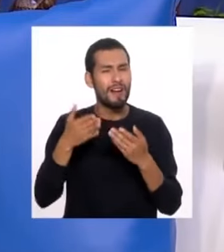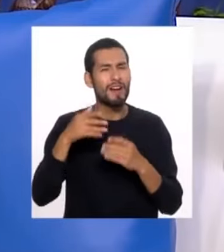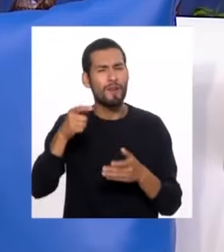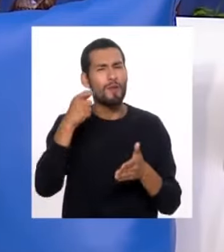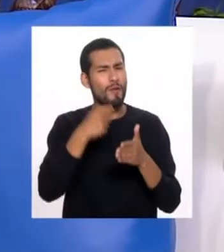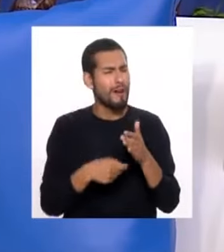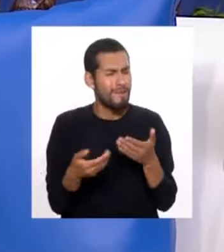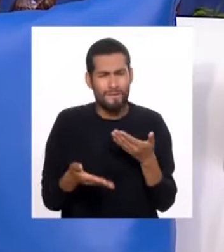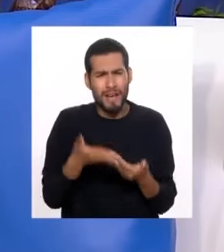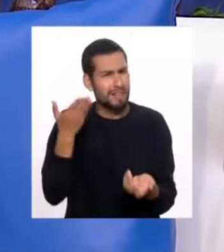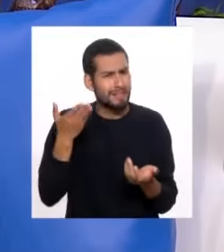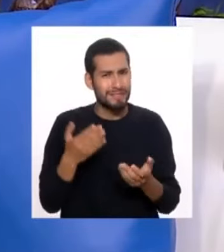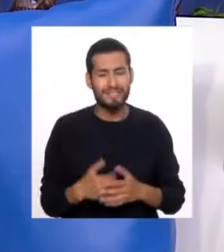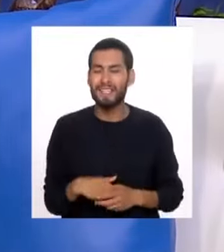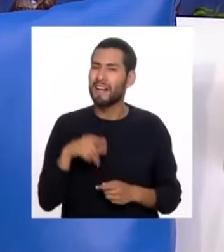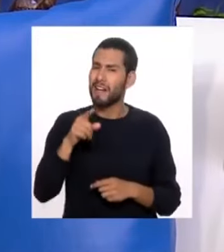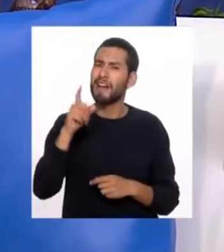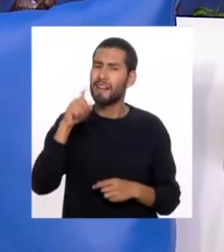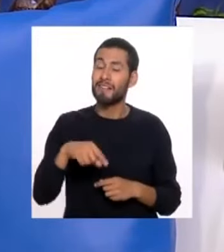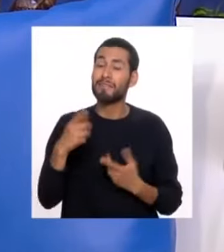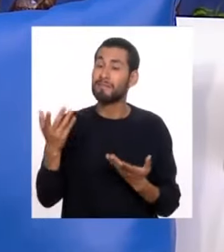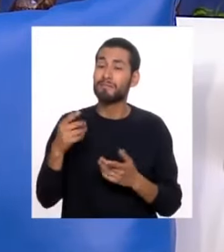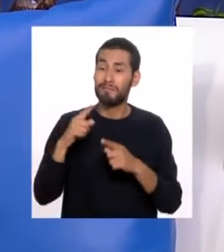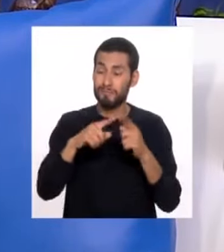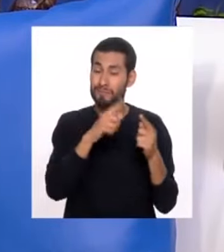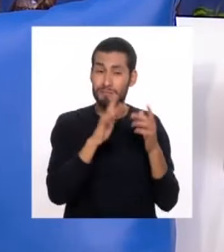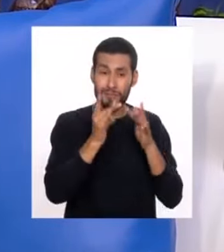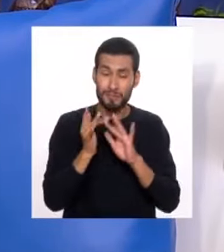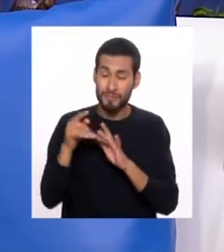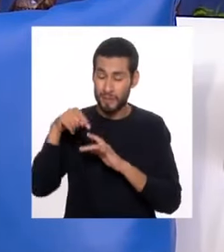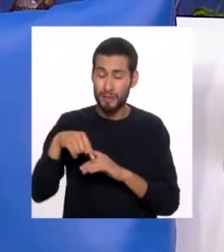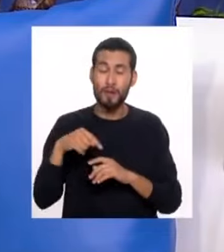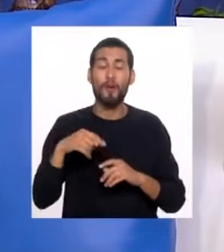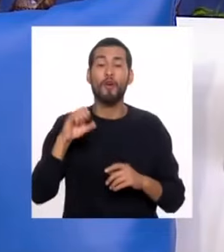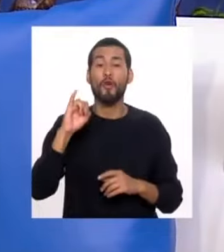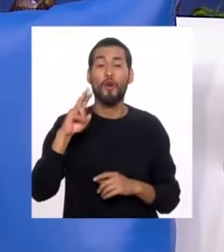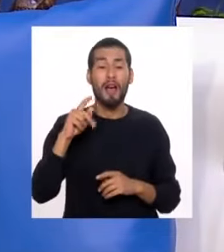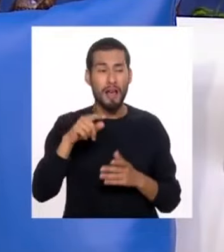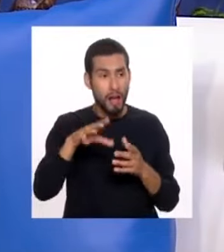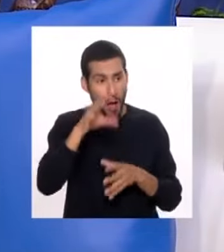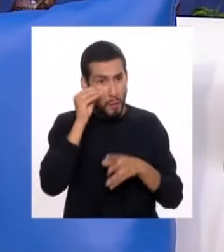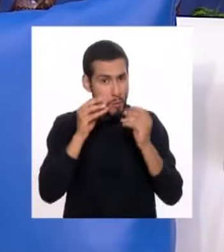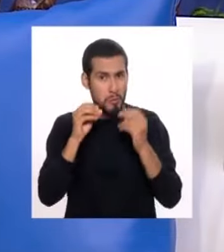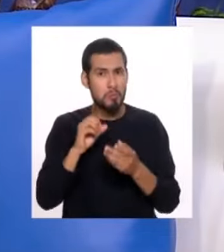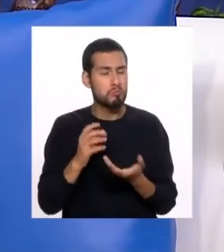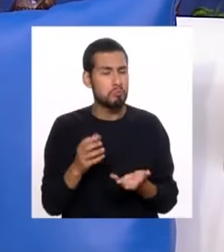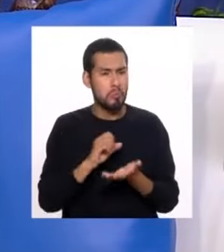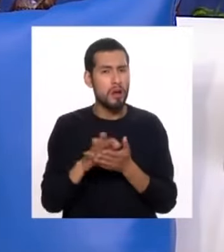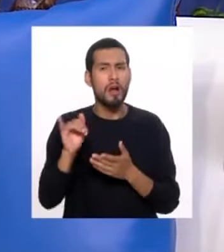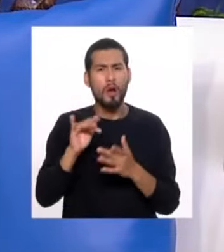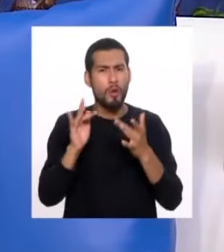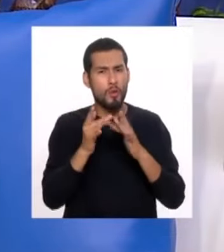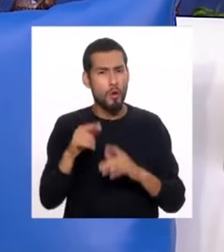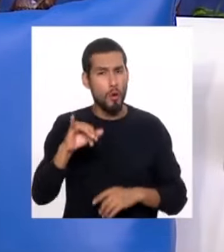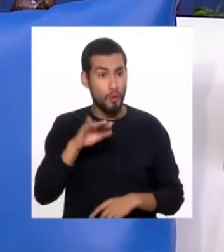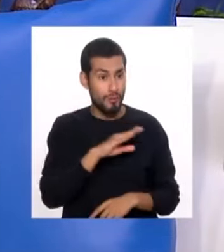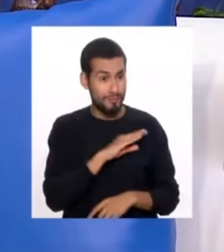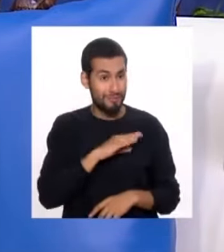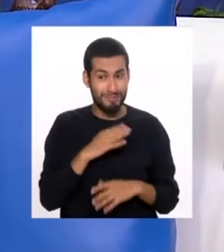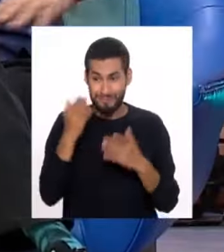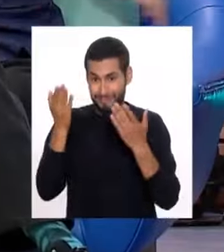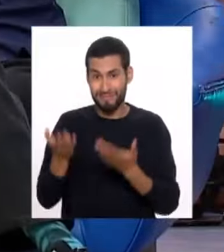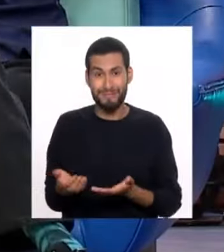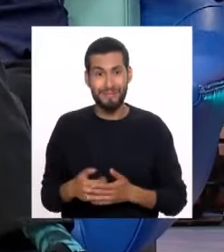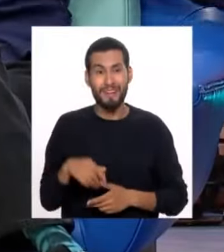muy fácil. Simplemente tiene que ingresar a los canales oficiales de ZUNAT y ahí aprender. Y también conectarse todos los jueves. Exacto.